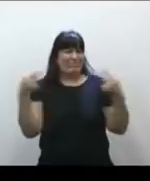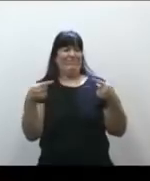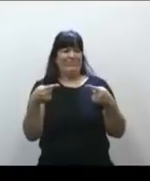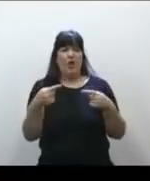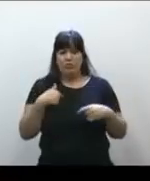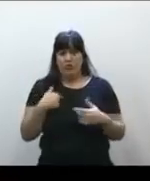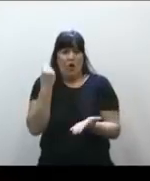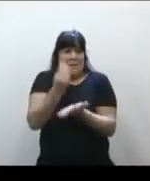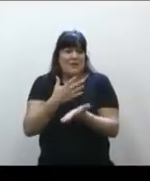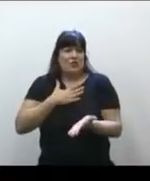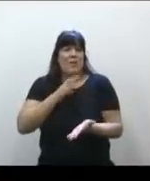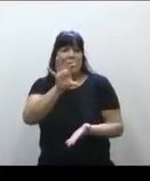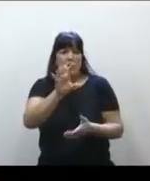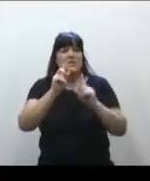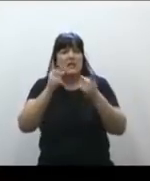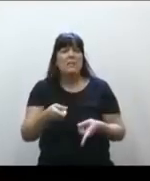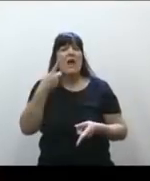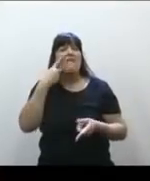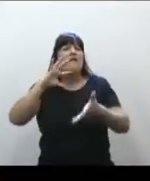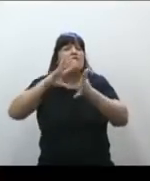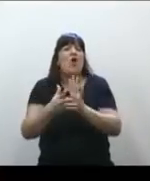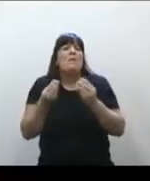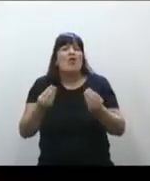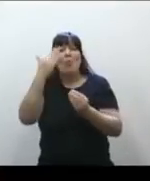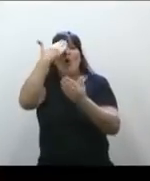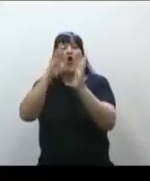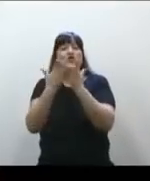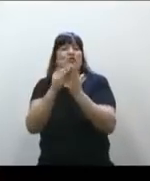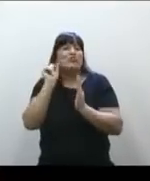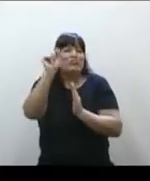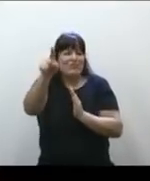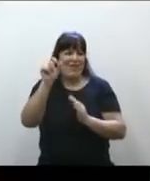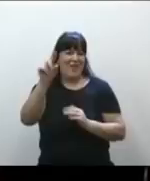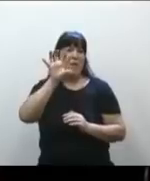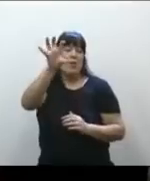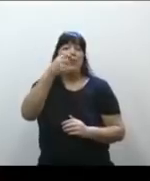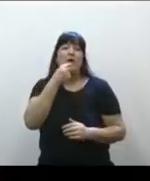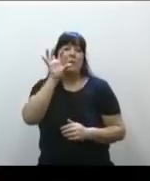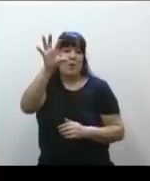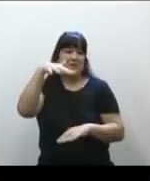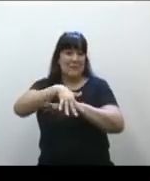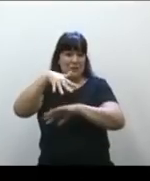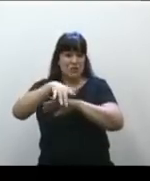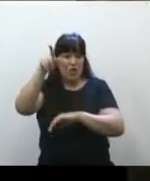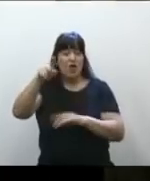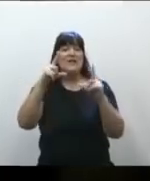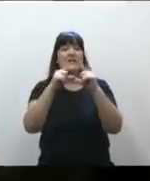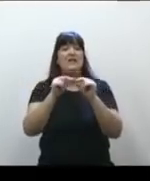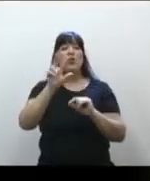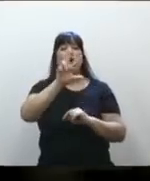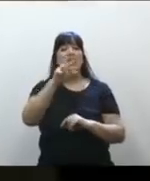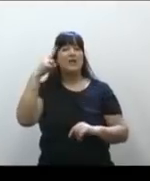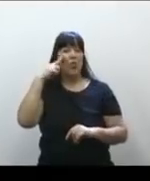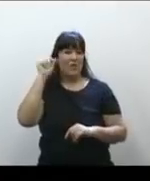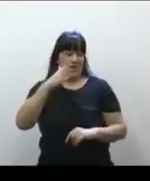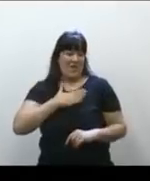provincia y tiene que también que mirar cuál es el ordenamiento jurídico. Y en el caso de la provincia de Misiones, el artículo 39